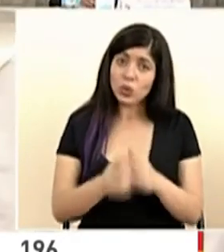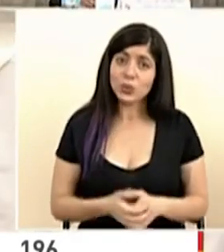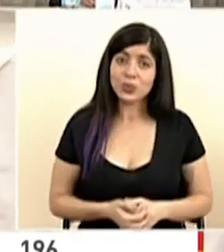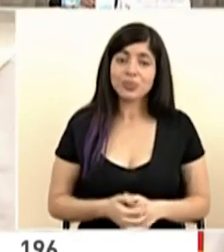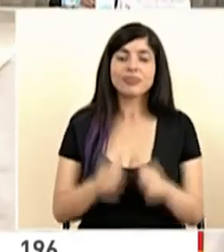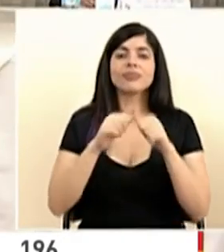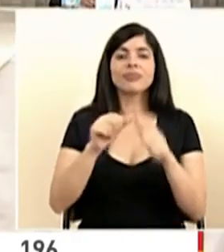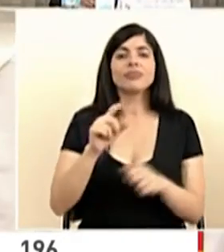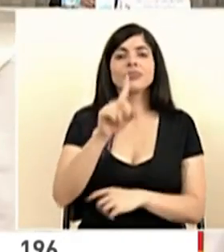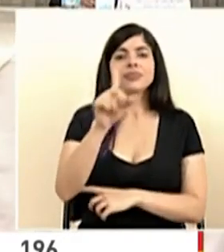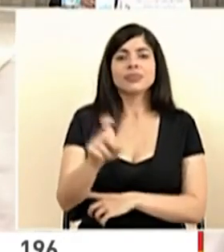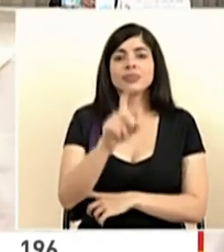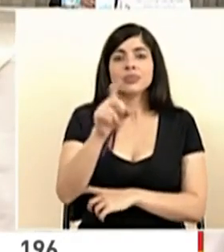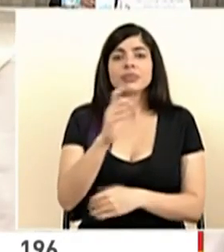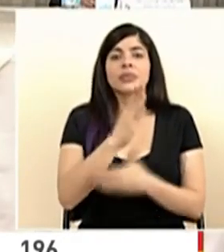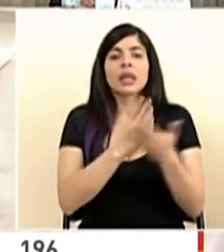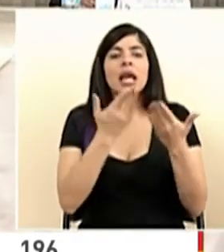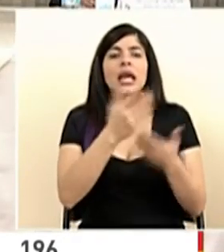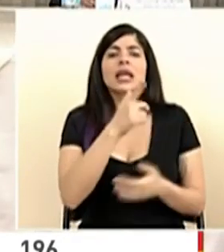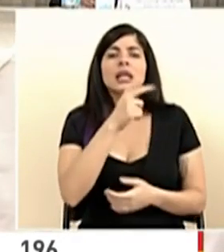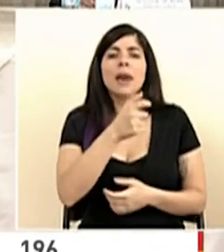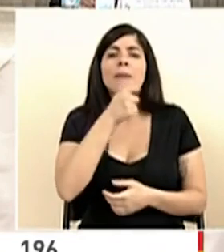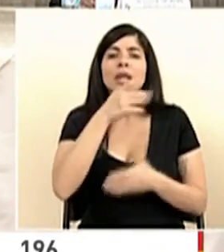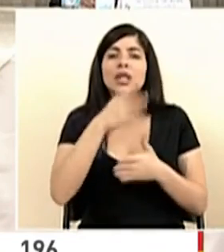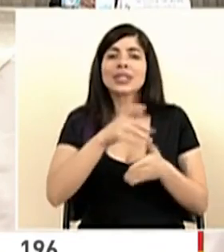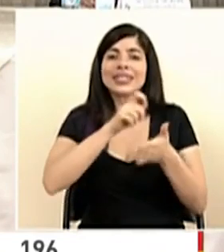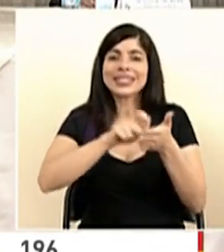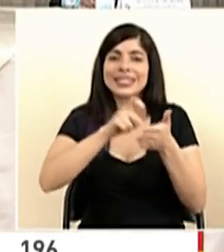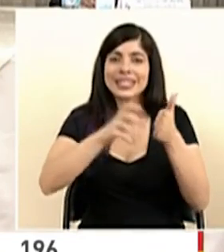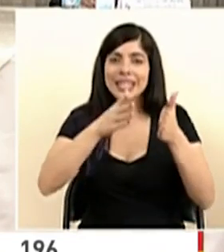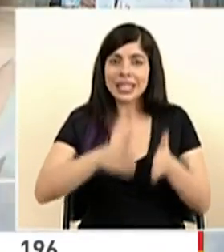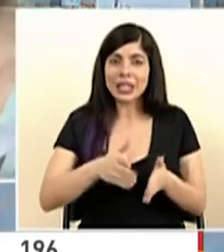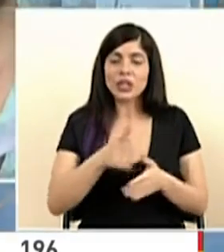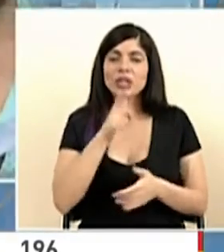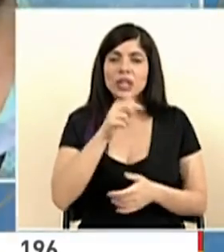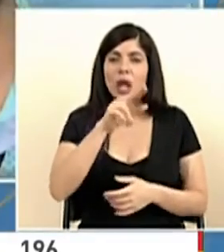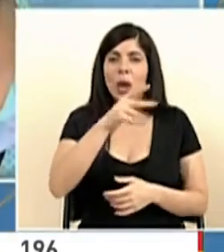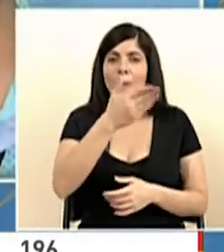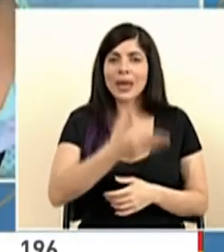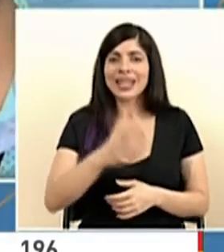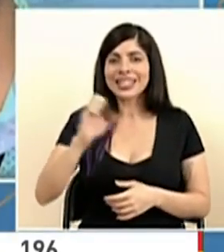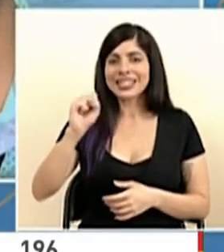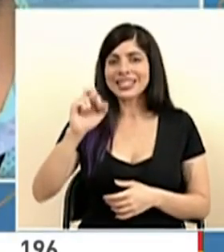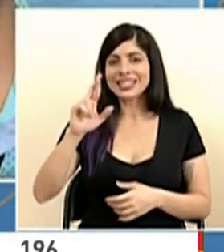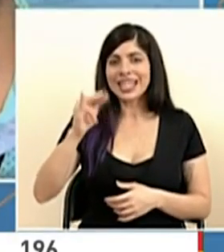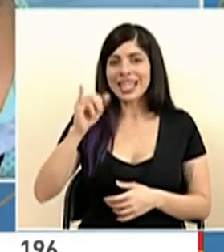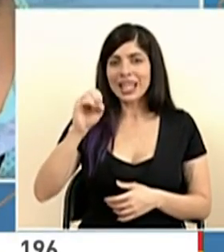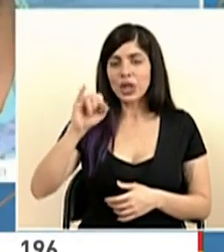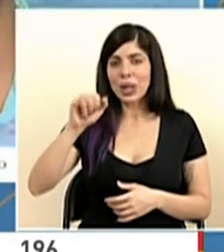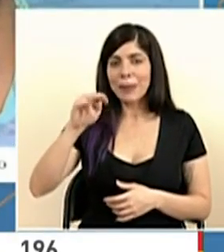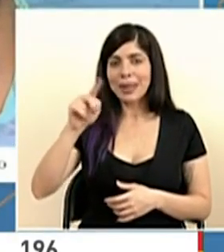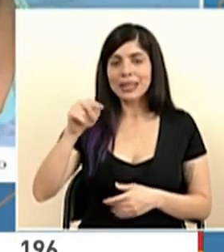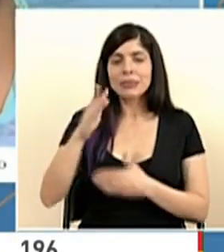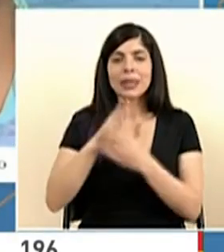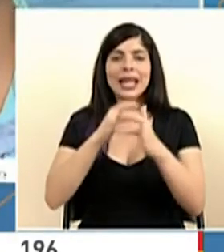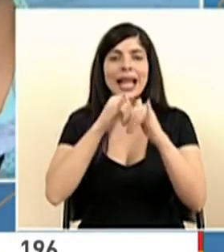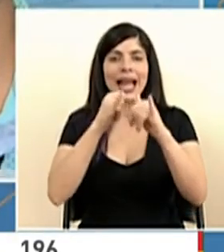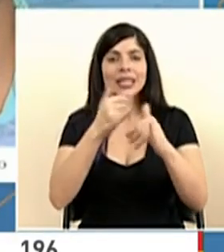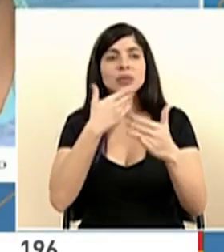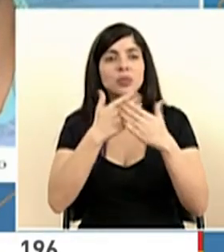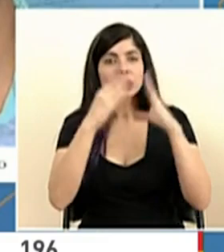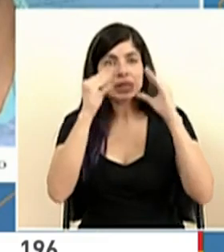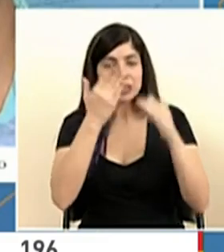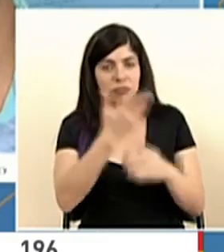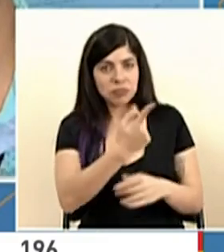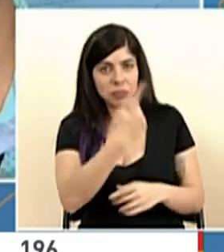Continuamos con las consultas. Por parte de los medios escritos, tenemos al colega Sergio Jiménez, de Diario Extra. Buenas tardes,